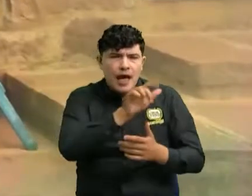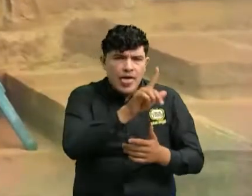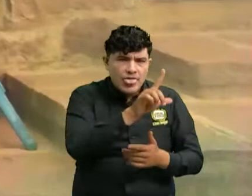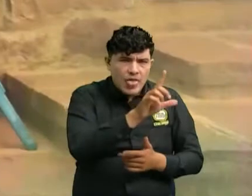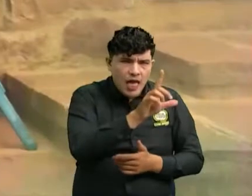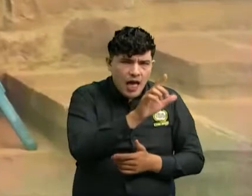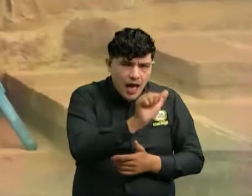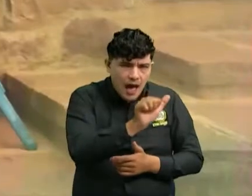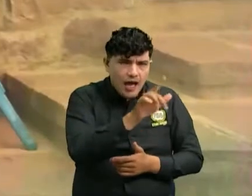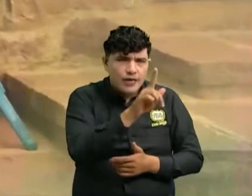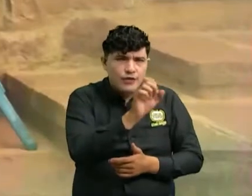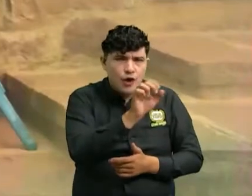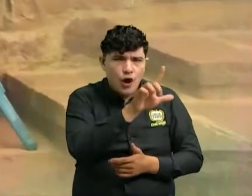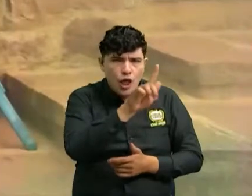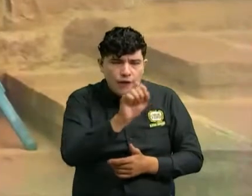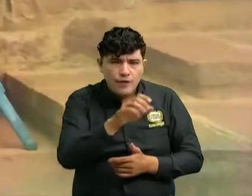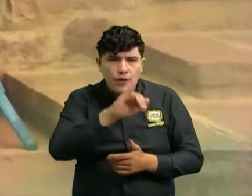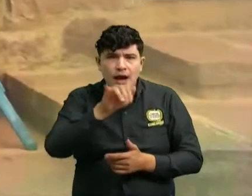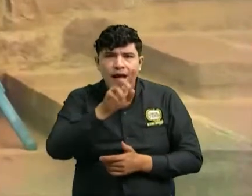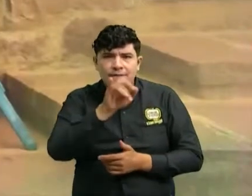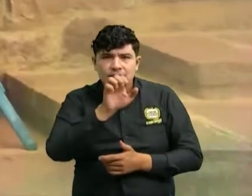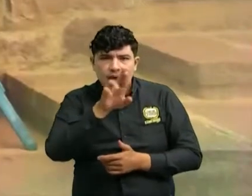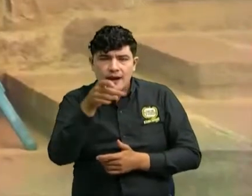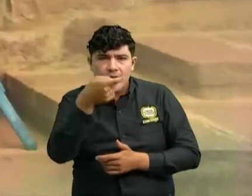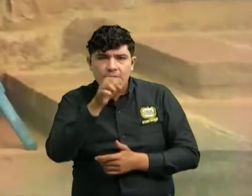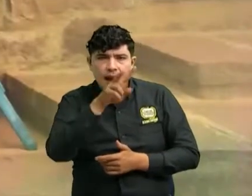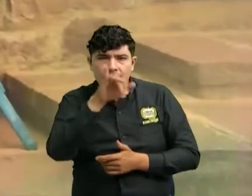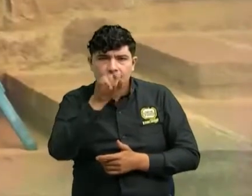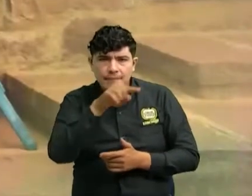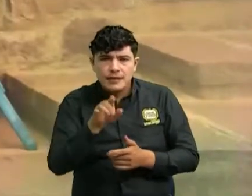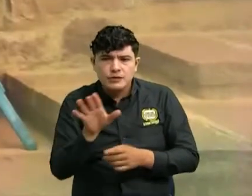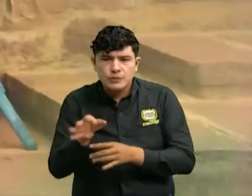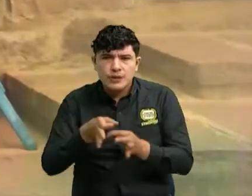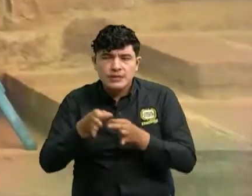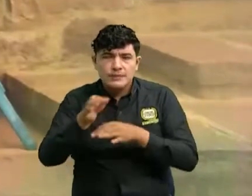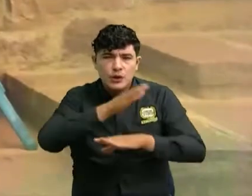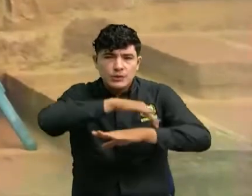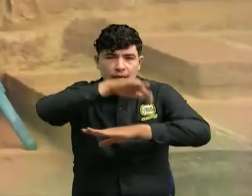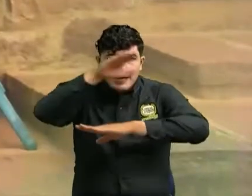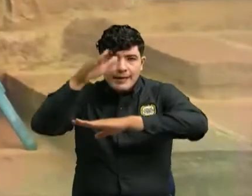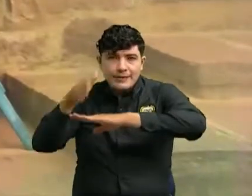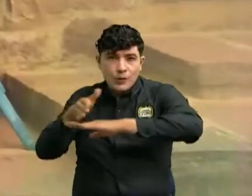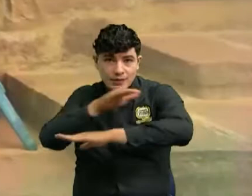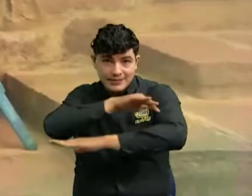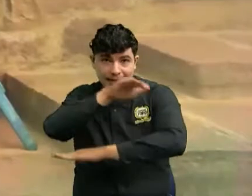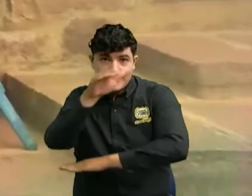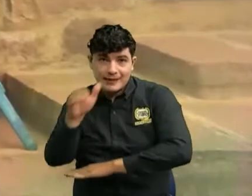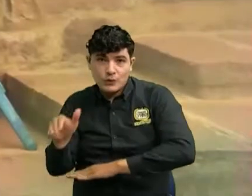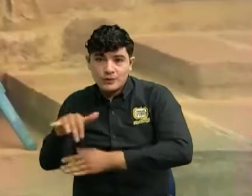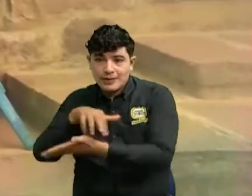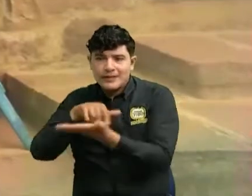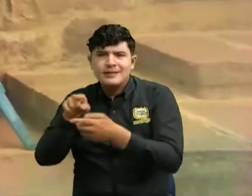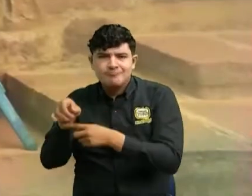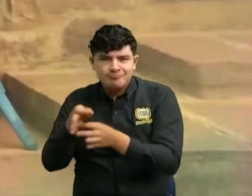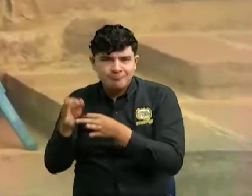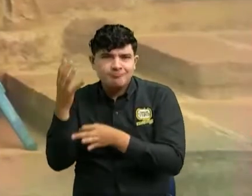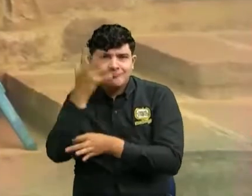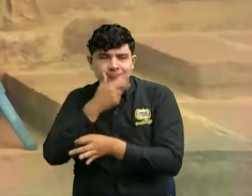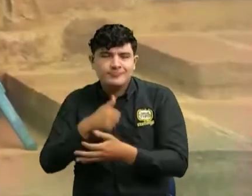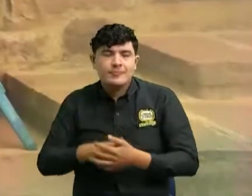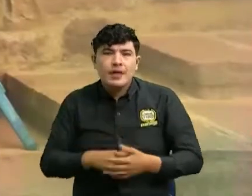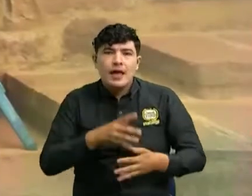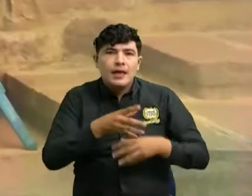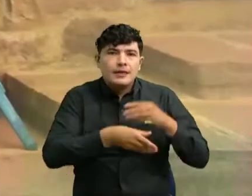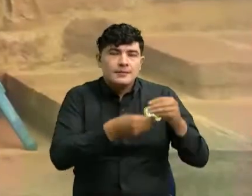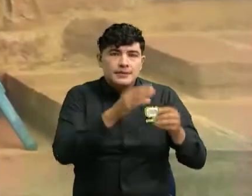Pamplona Javier Galvis desde el Cerrito Santander otro bello municipio de Santander tenemos a Carlos